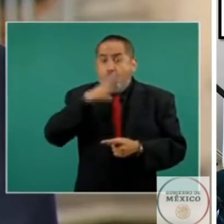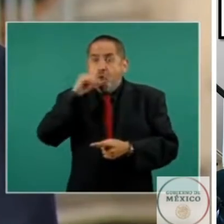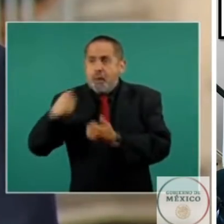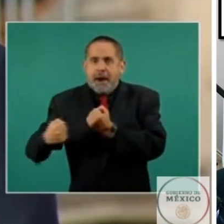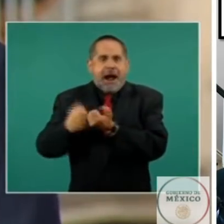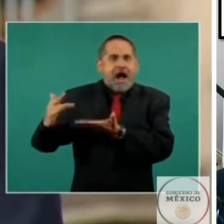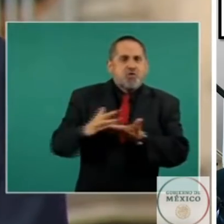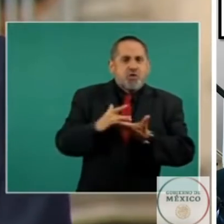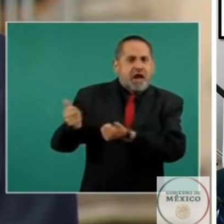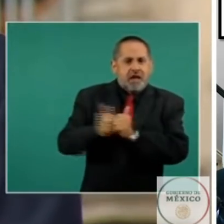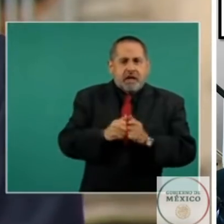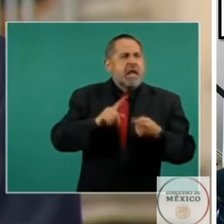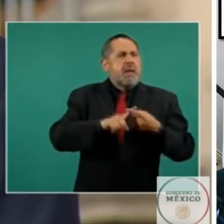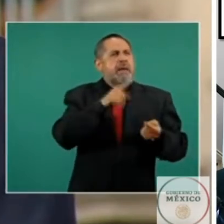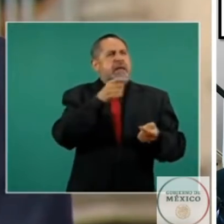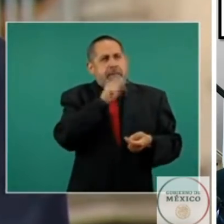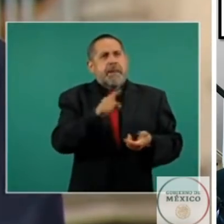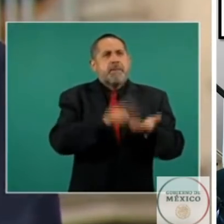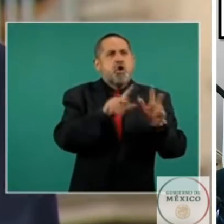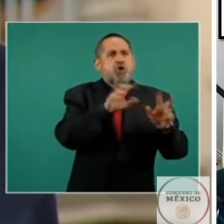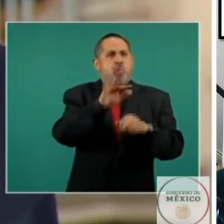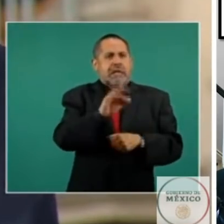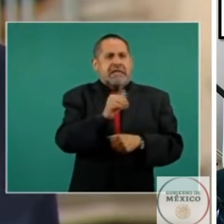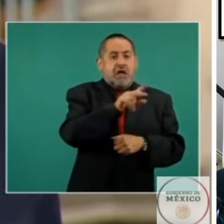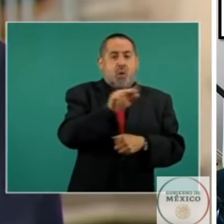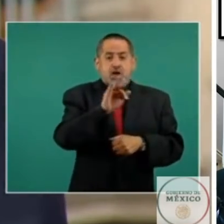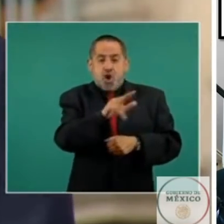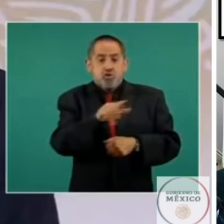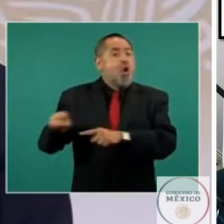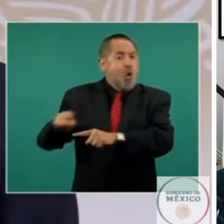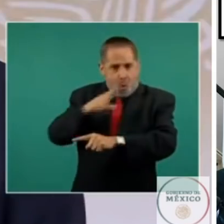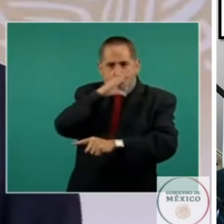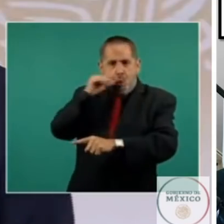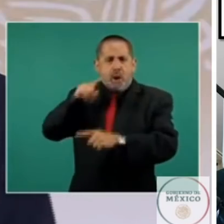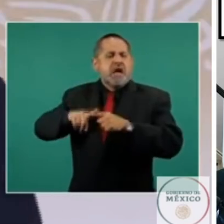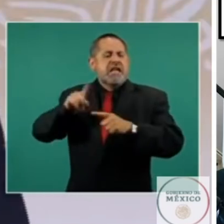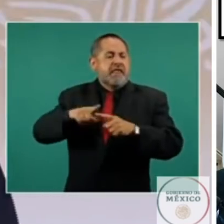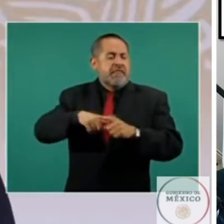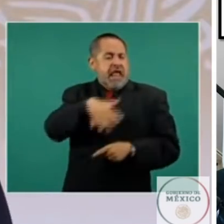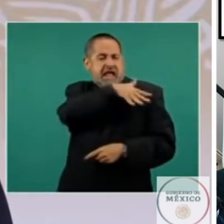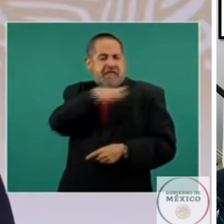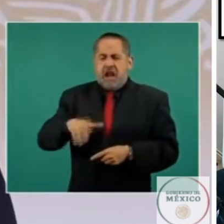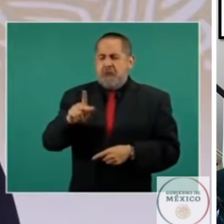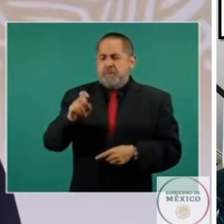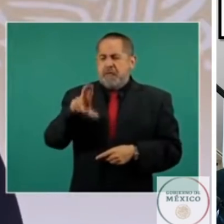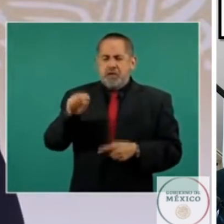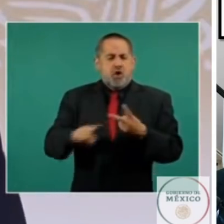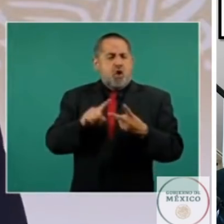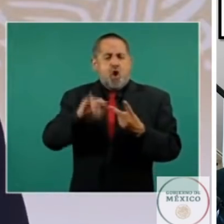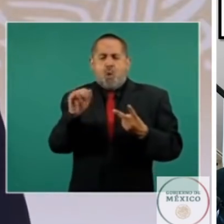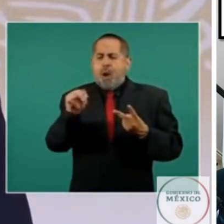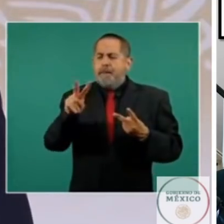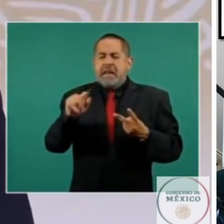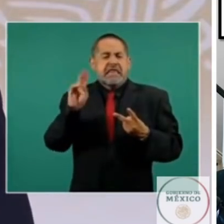norteamericana de 1846 al 48. Se destacan los generales Pedro Ampundía, Juan Valentín